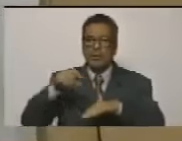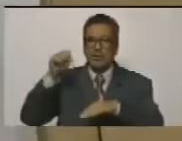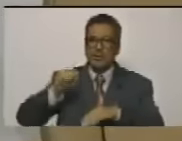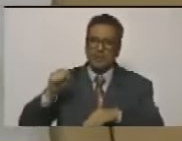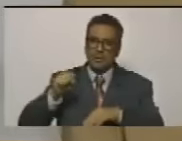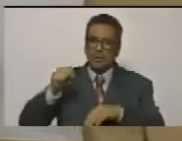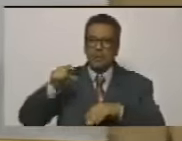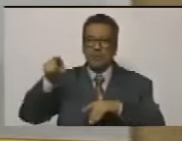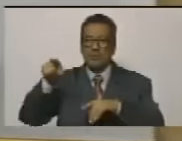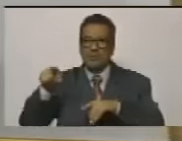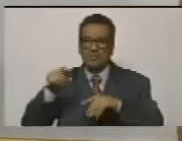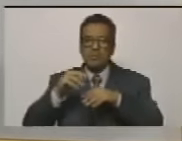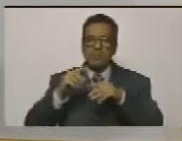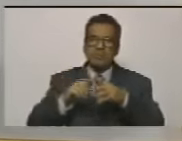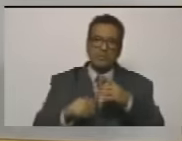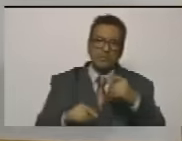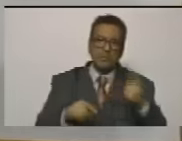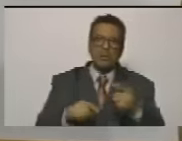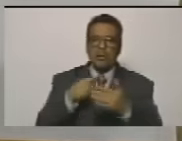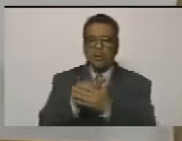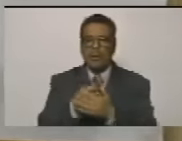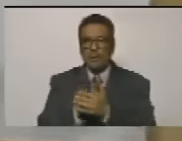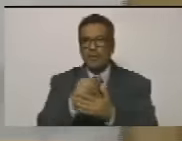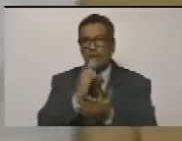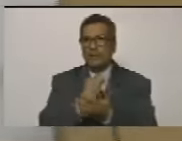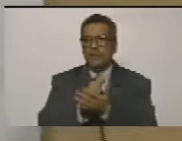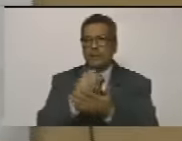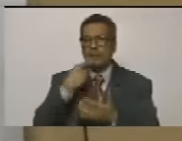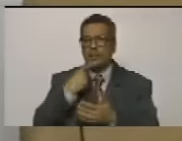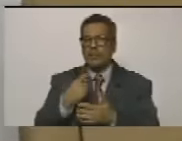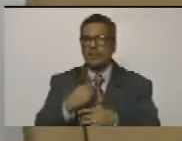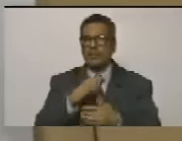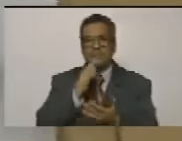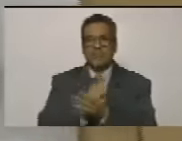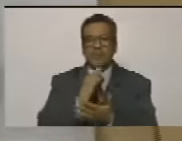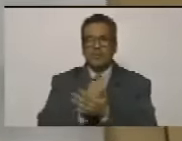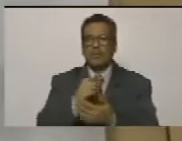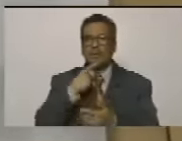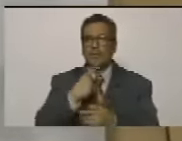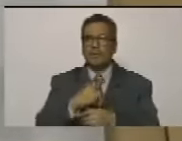gobiernan asado y los salarios y todo lo que siempre hablan siempre